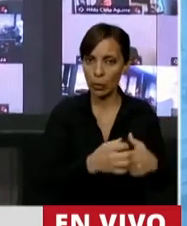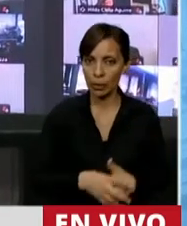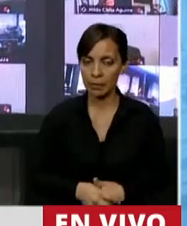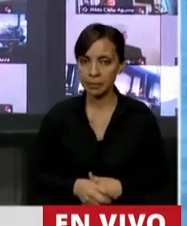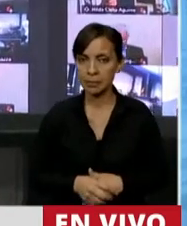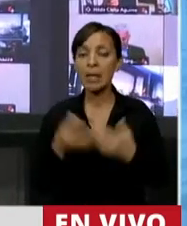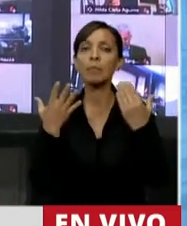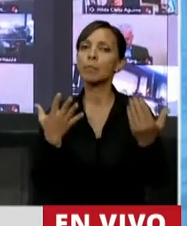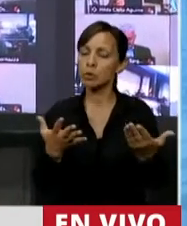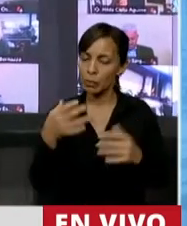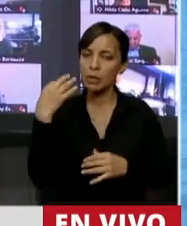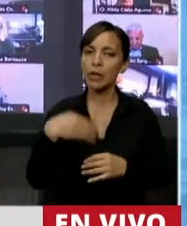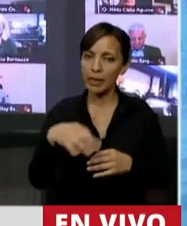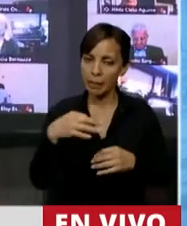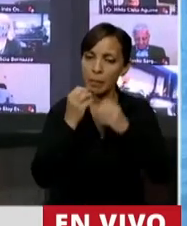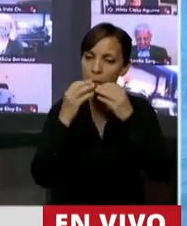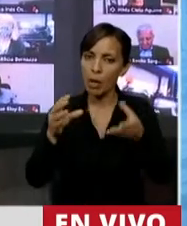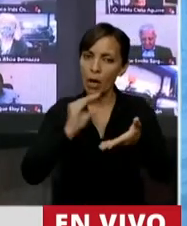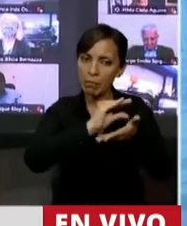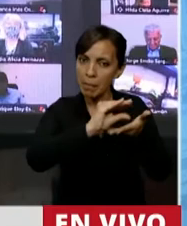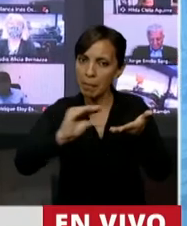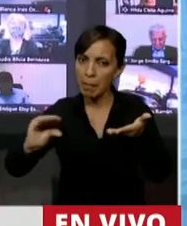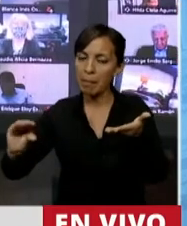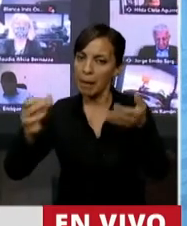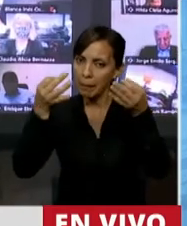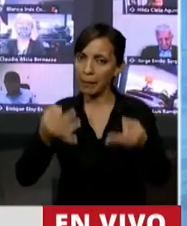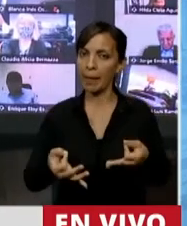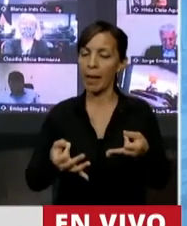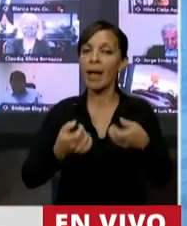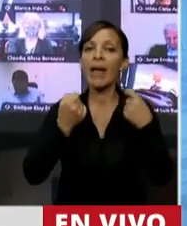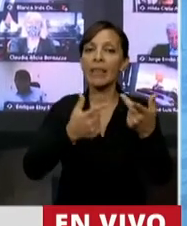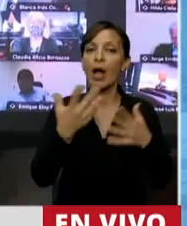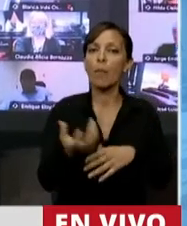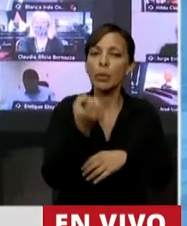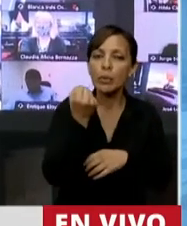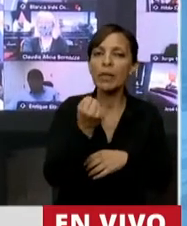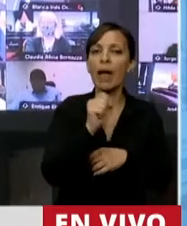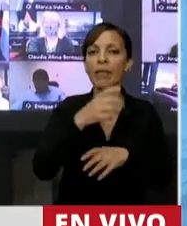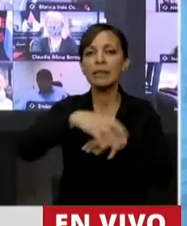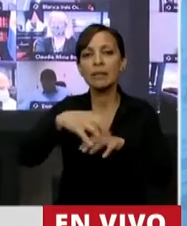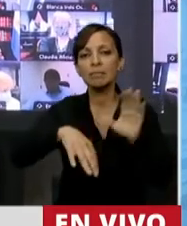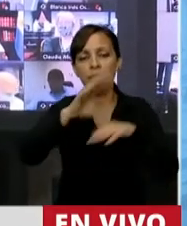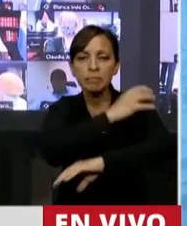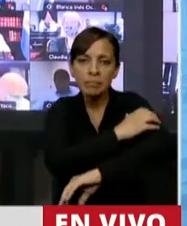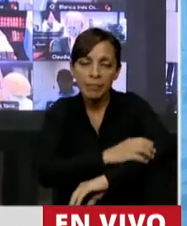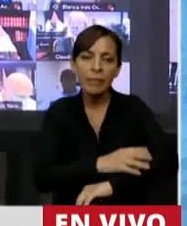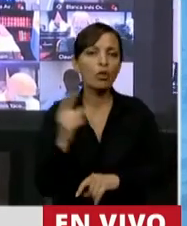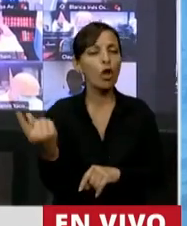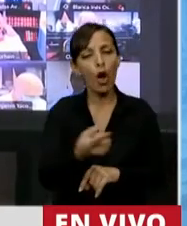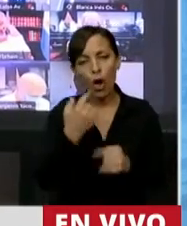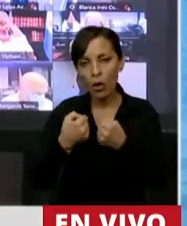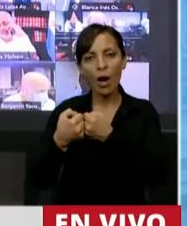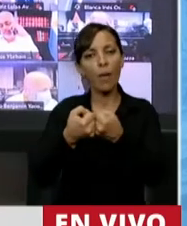Por supuesto que hay que mejorar la distribución de la riqueza y brindarle mayores oportunidades a los sectores más vulnerables. Todos